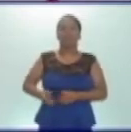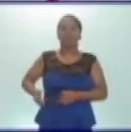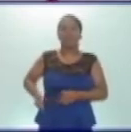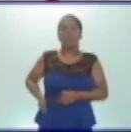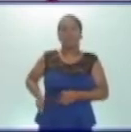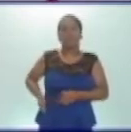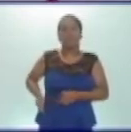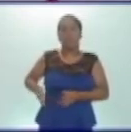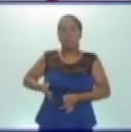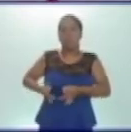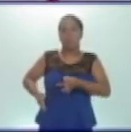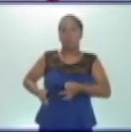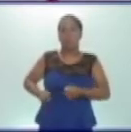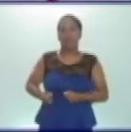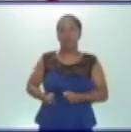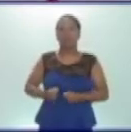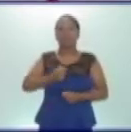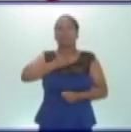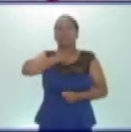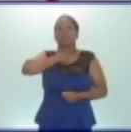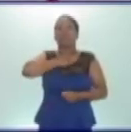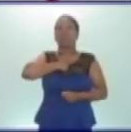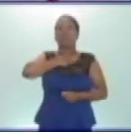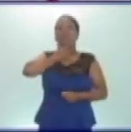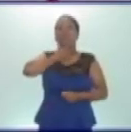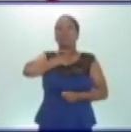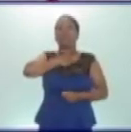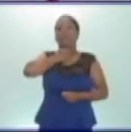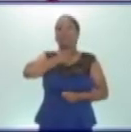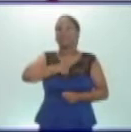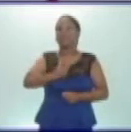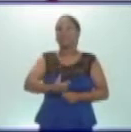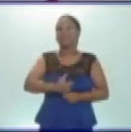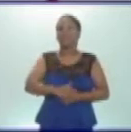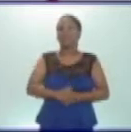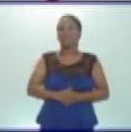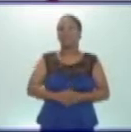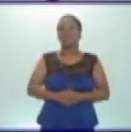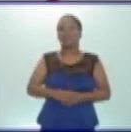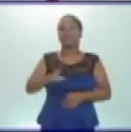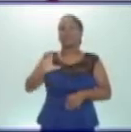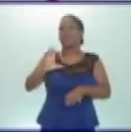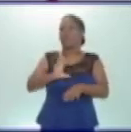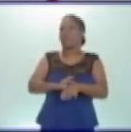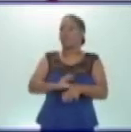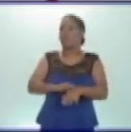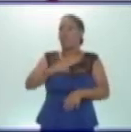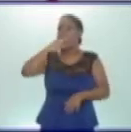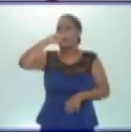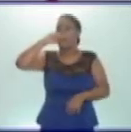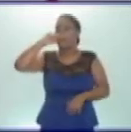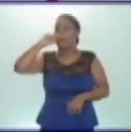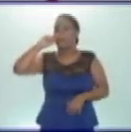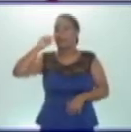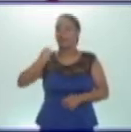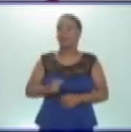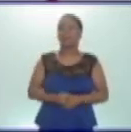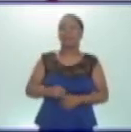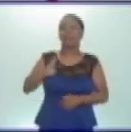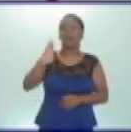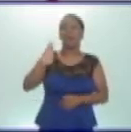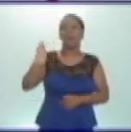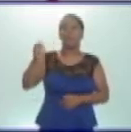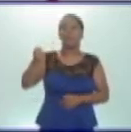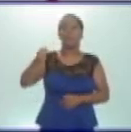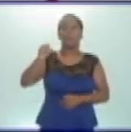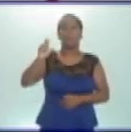la gastroenteritis, que es una infección intestinal producida por virus, parásitos o bacterias. La mayor y mejor